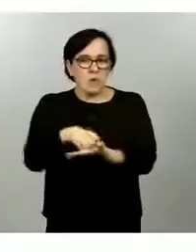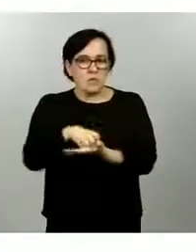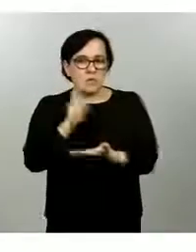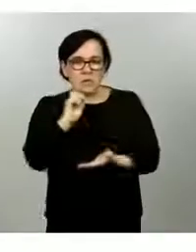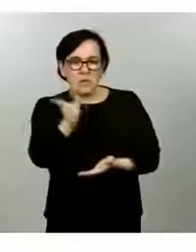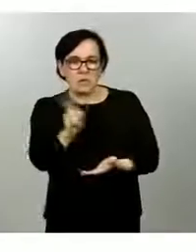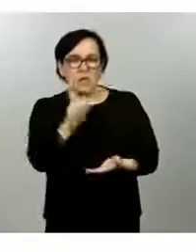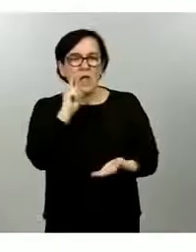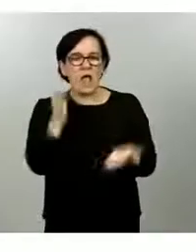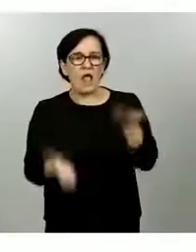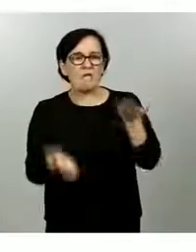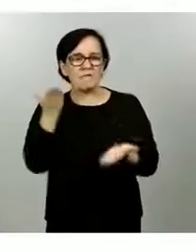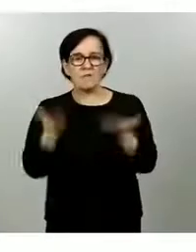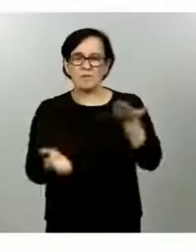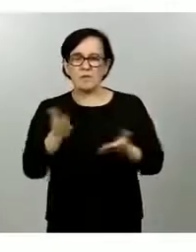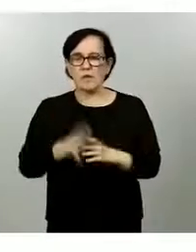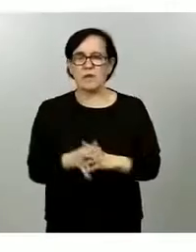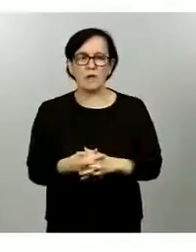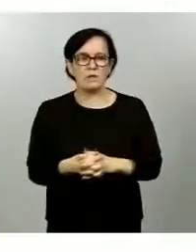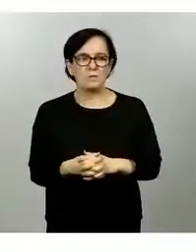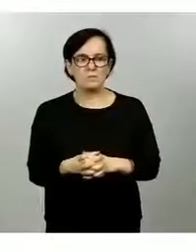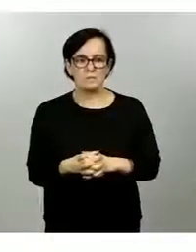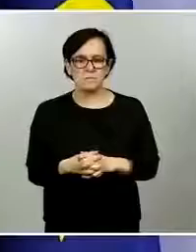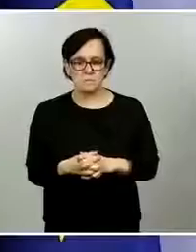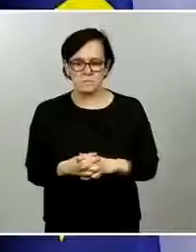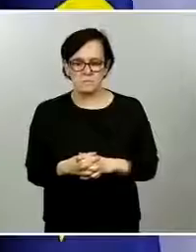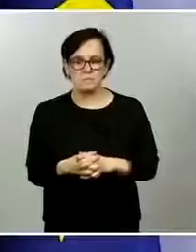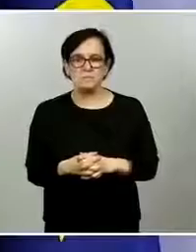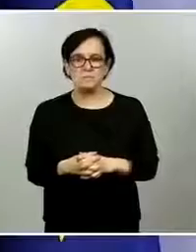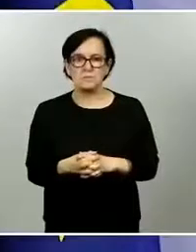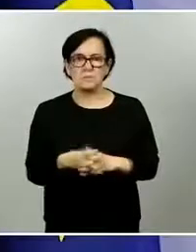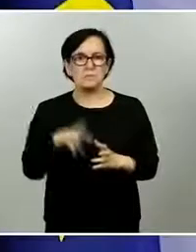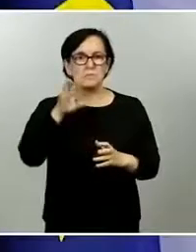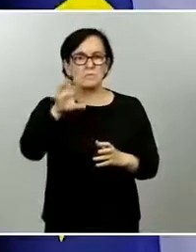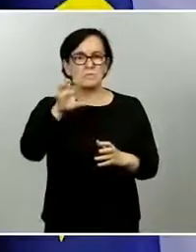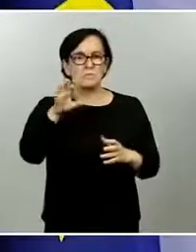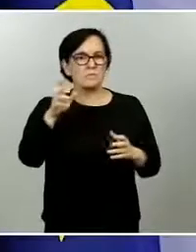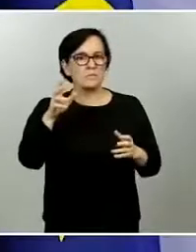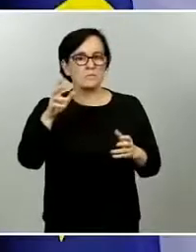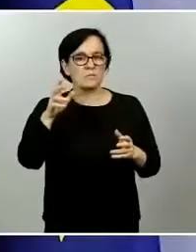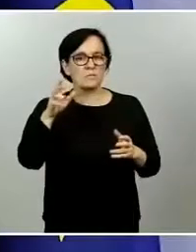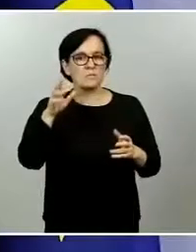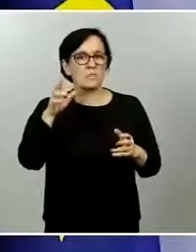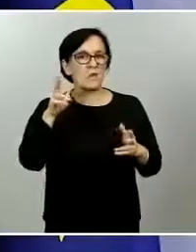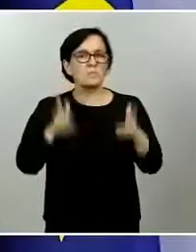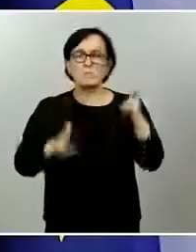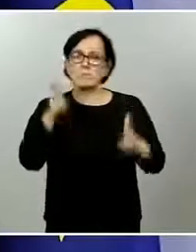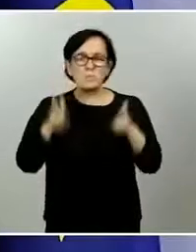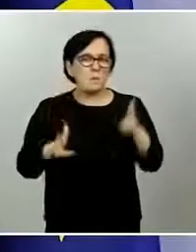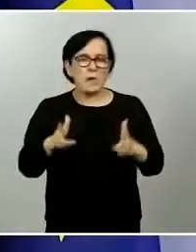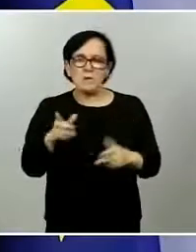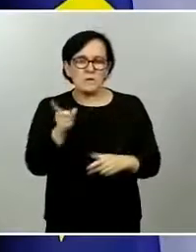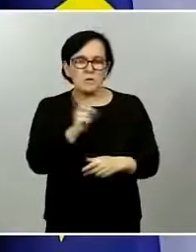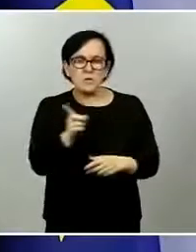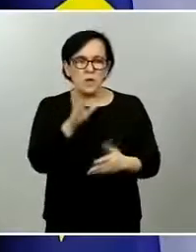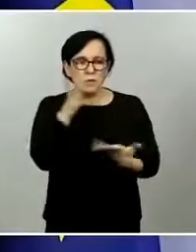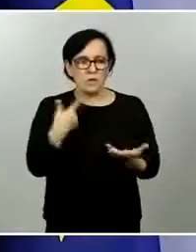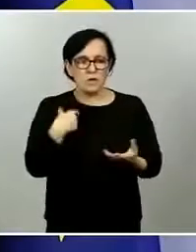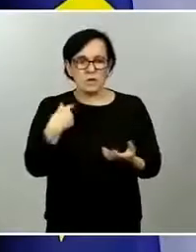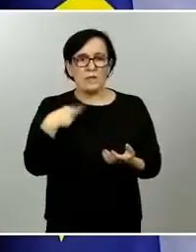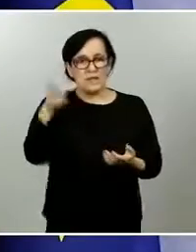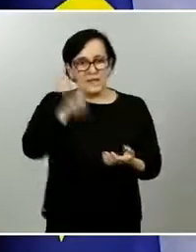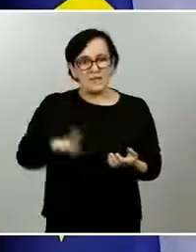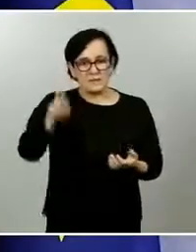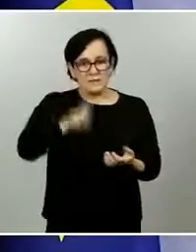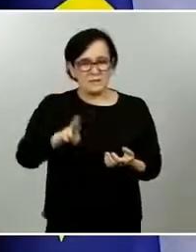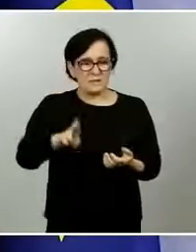jurídica siendo este el instrumento más garantista y más eficaz muchas gracias Alberto no ha habido dudas en cuanto a la evaluación que